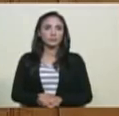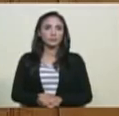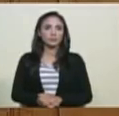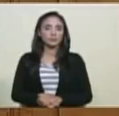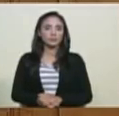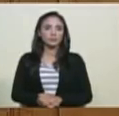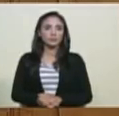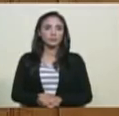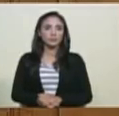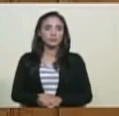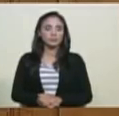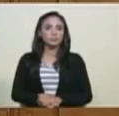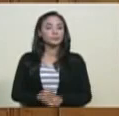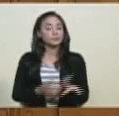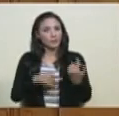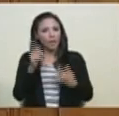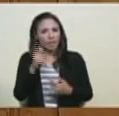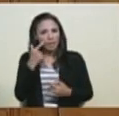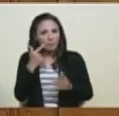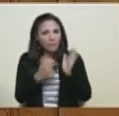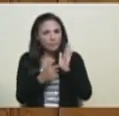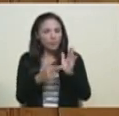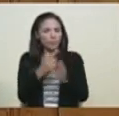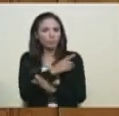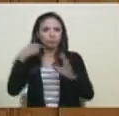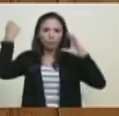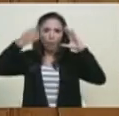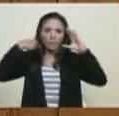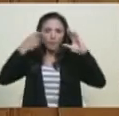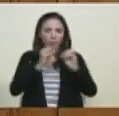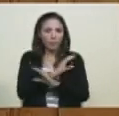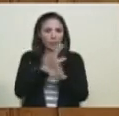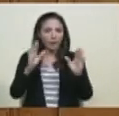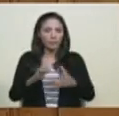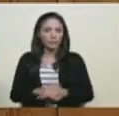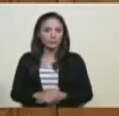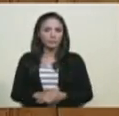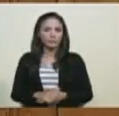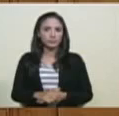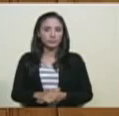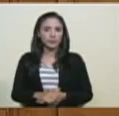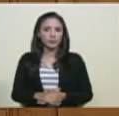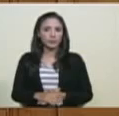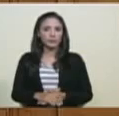Y también vimos un video, entre muchos,